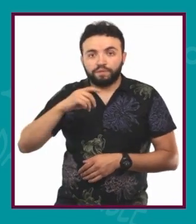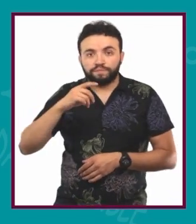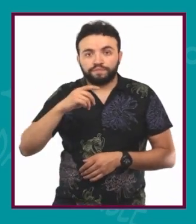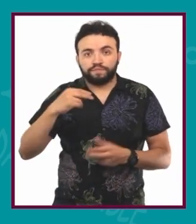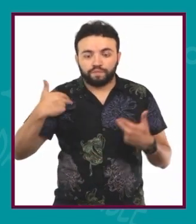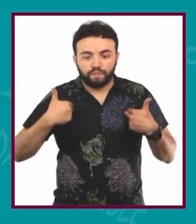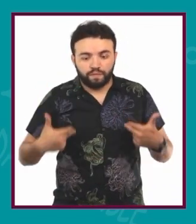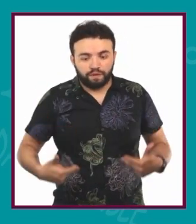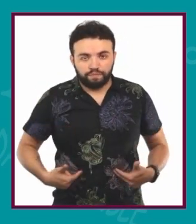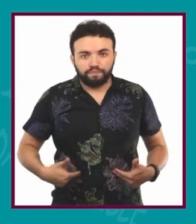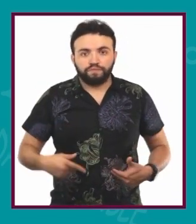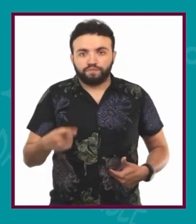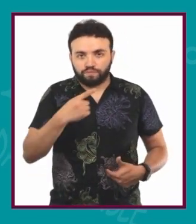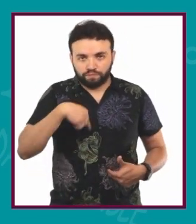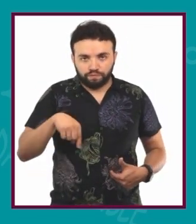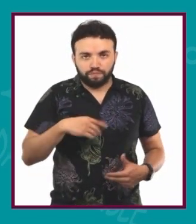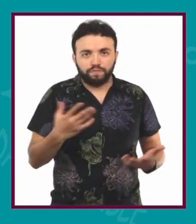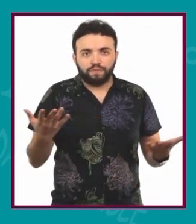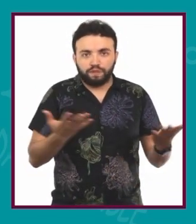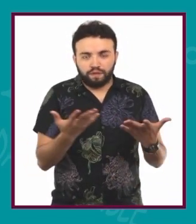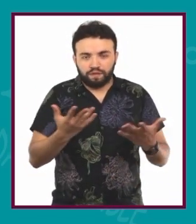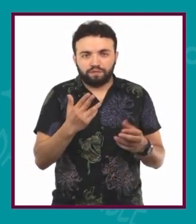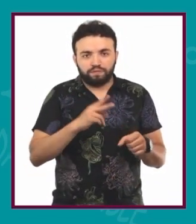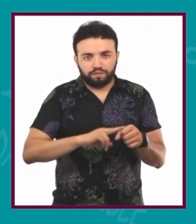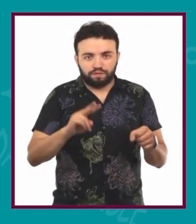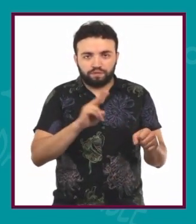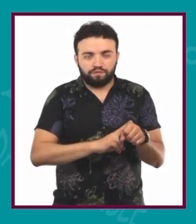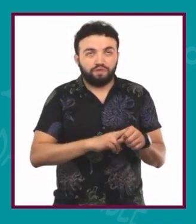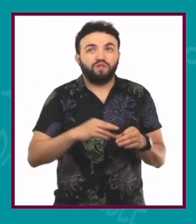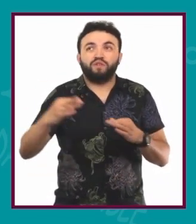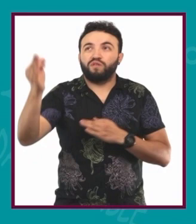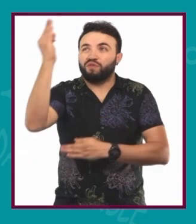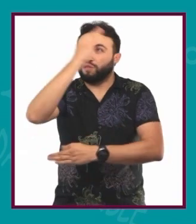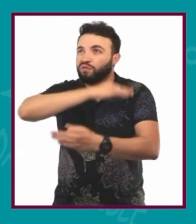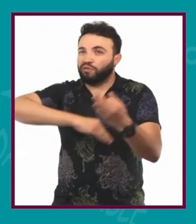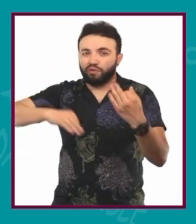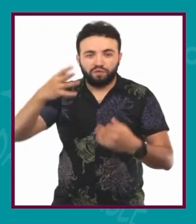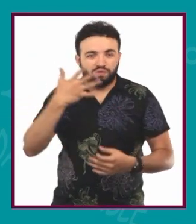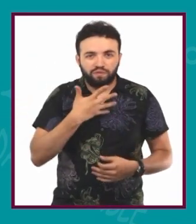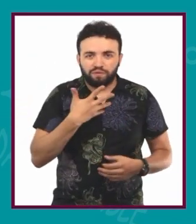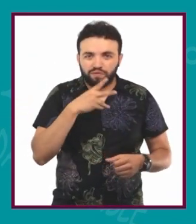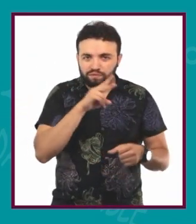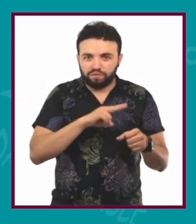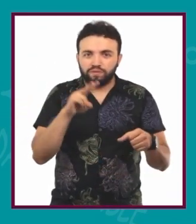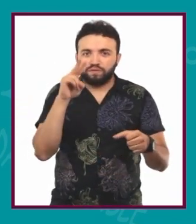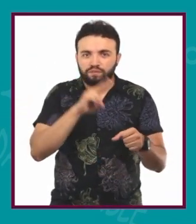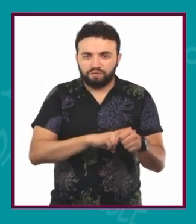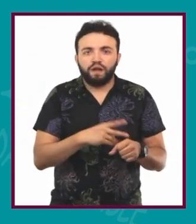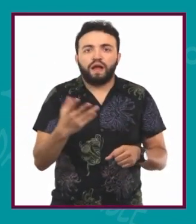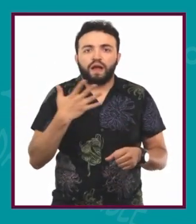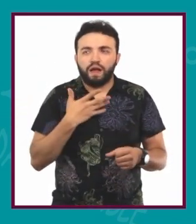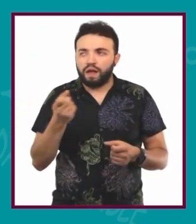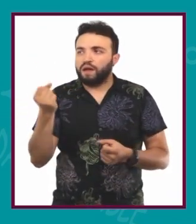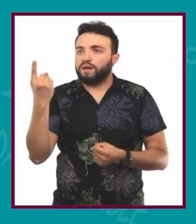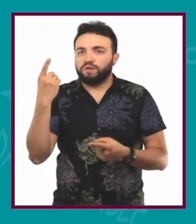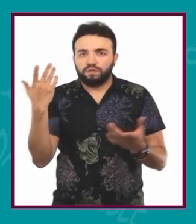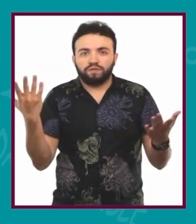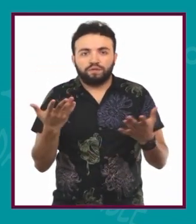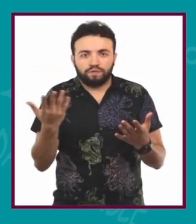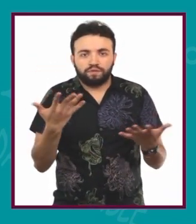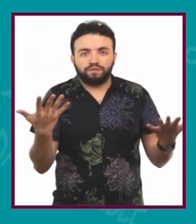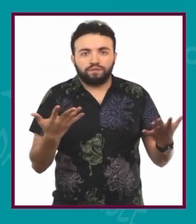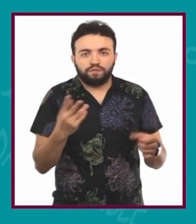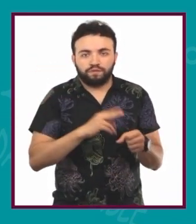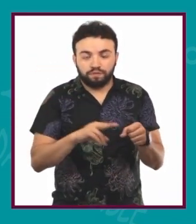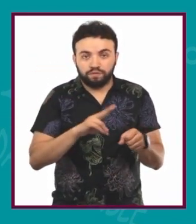maneras de ser en la naturaleza. Todo lo que existe en la naturaleza tiene maneras de ser, y nosotros somos una de ellas. En esa